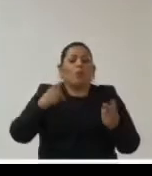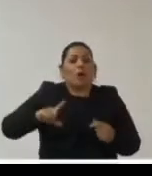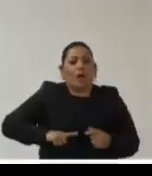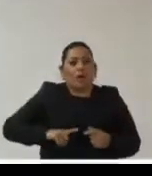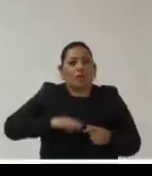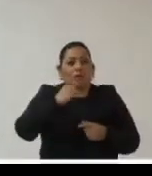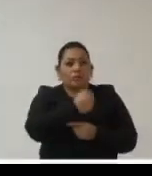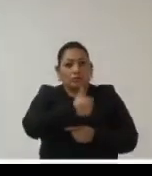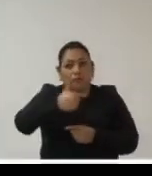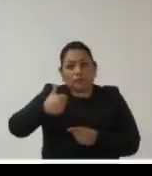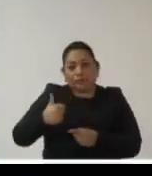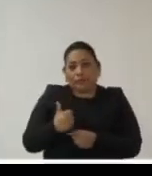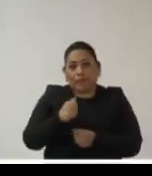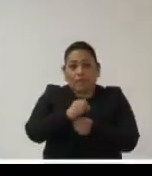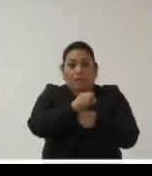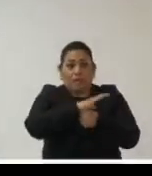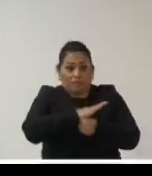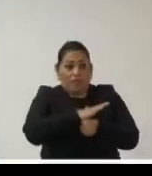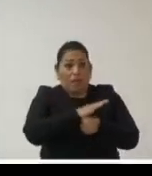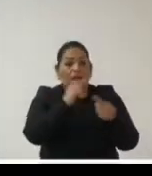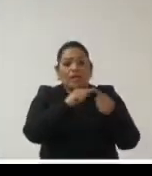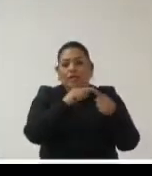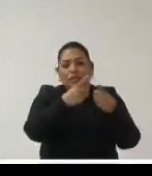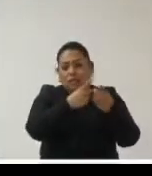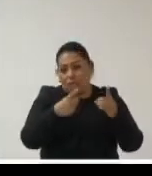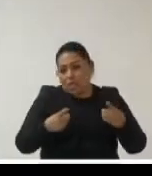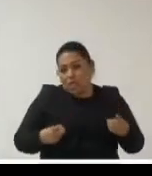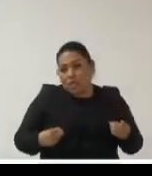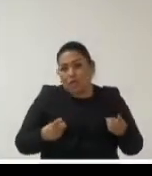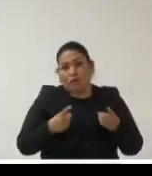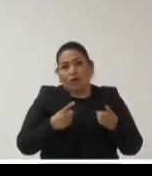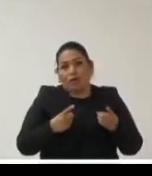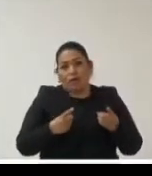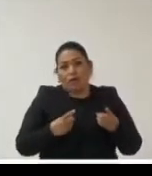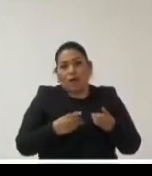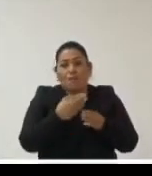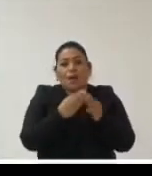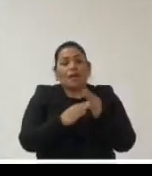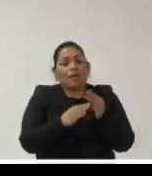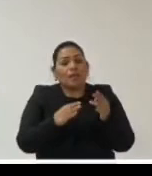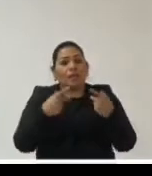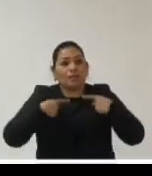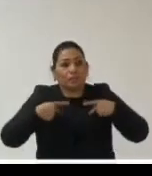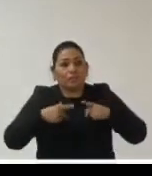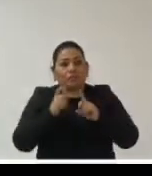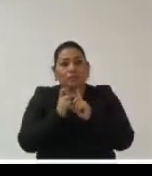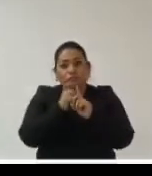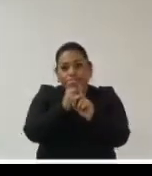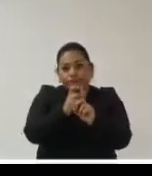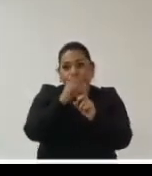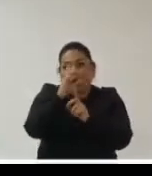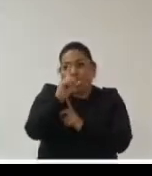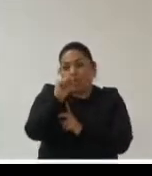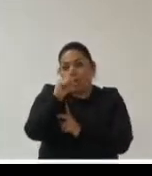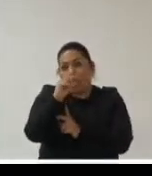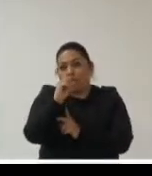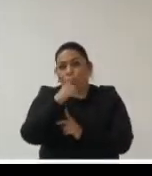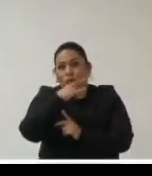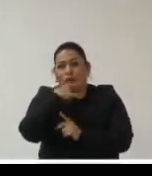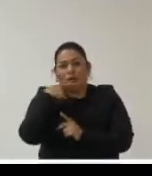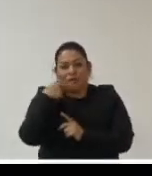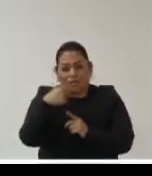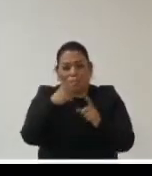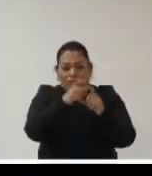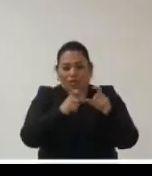situación de pandemia que tenemos desarrollar una regulación robusta en materia de protección de datos personales por ejemplo nosotros en Chile tenemos un